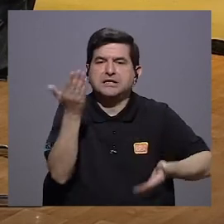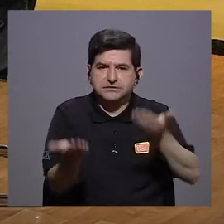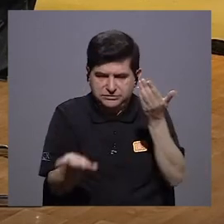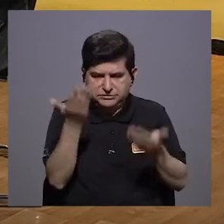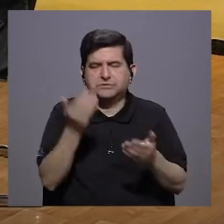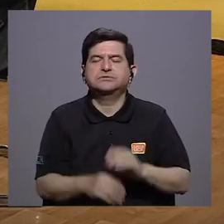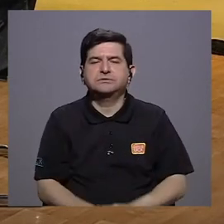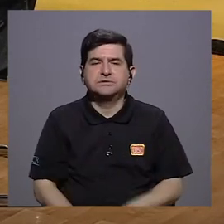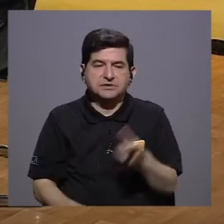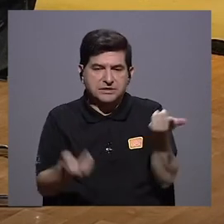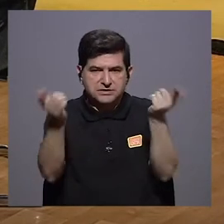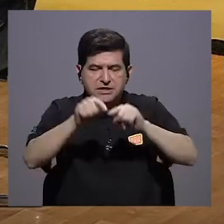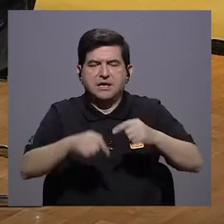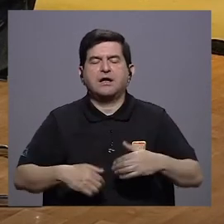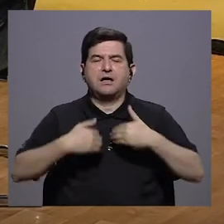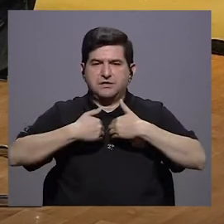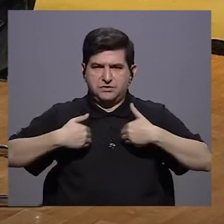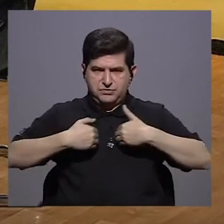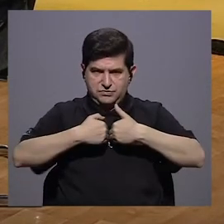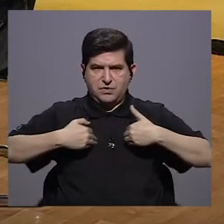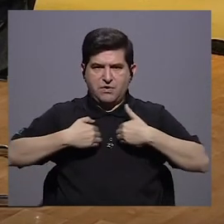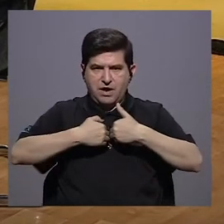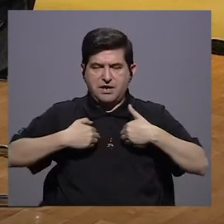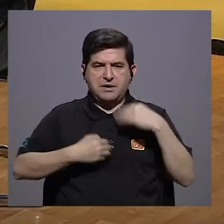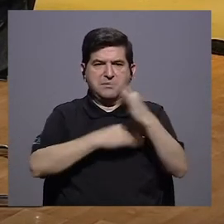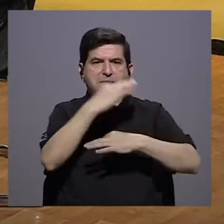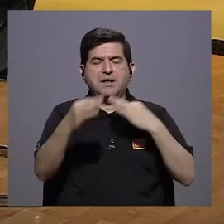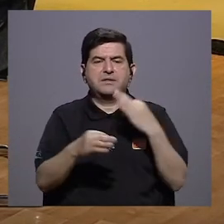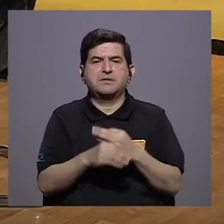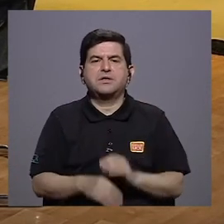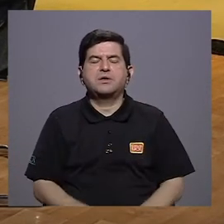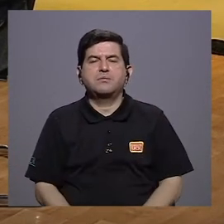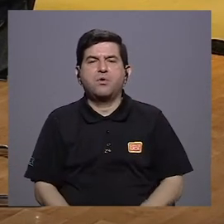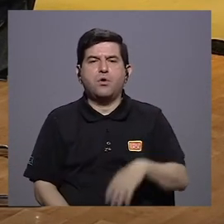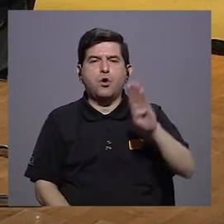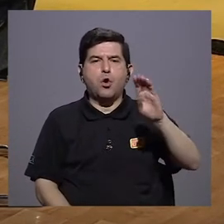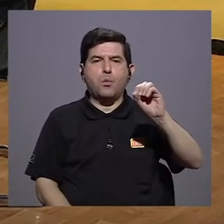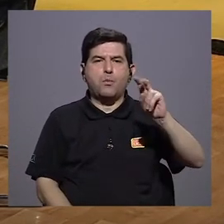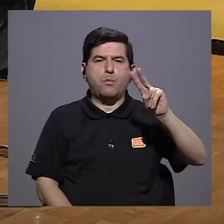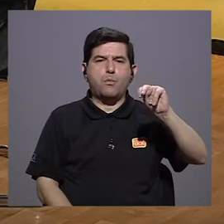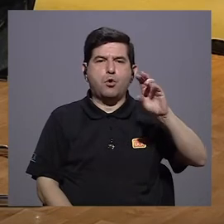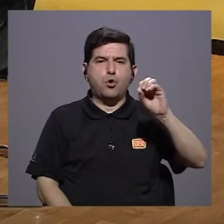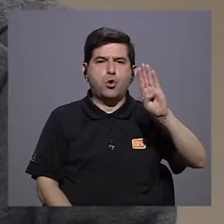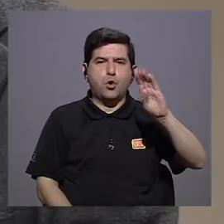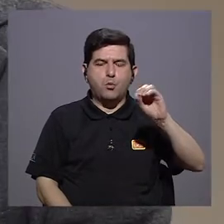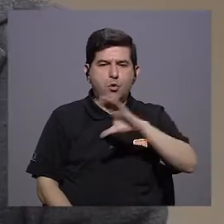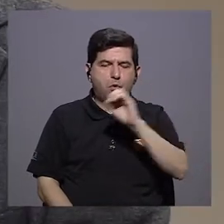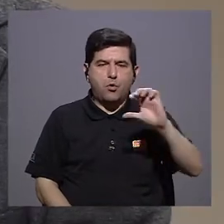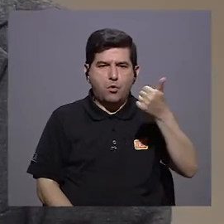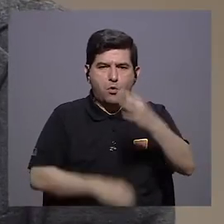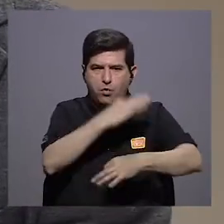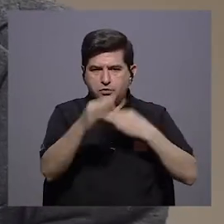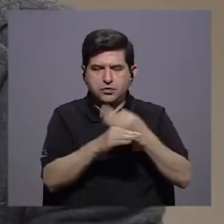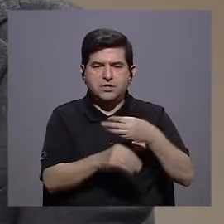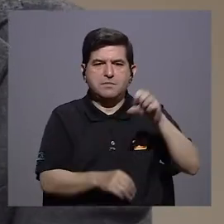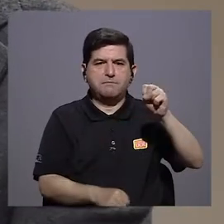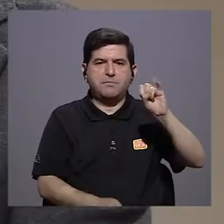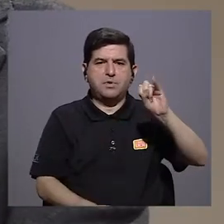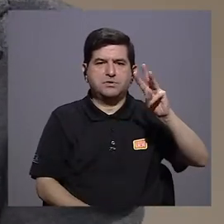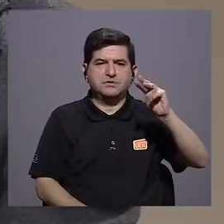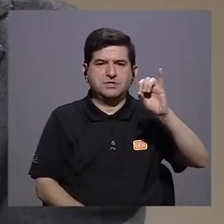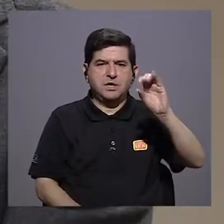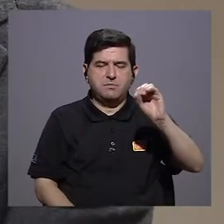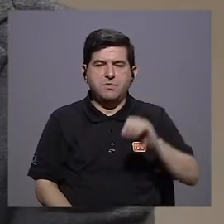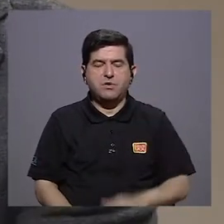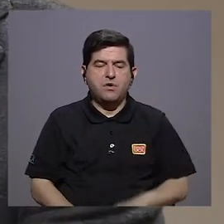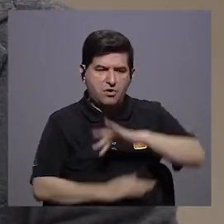sean en animales tipo bonobos o otro tipo de simios, donde hubo una interacción entre